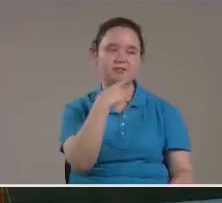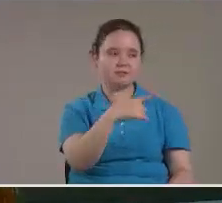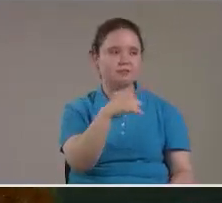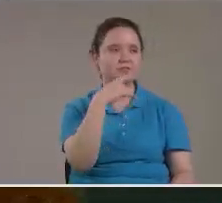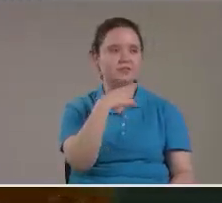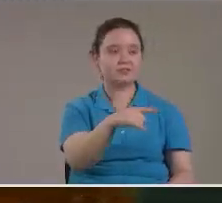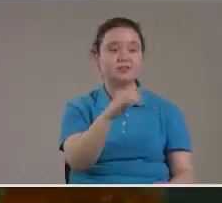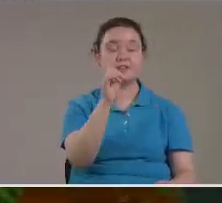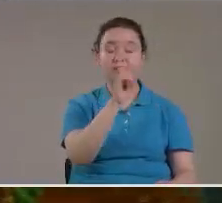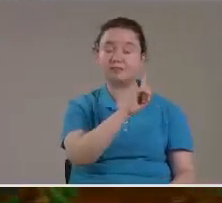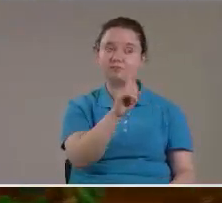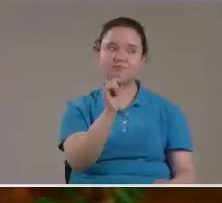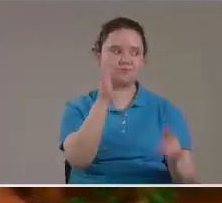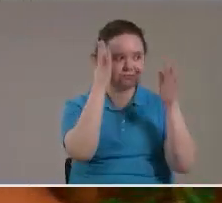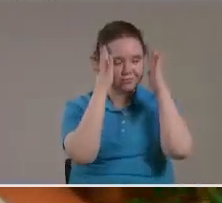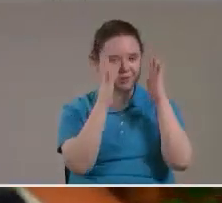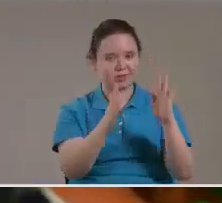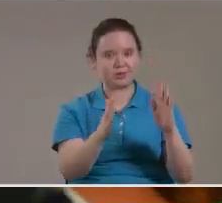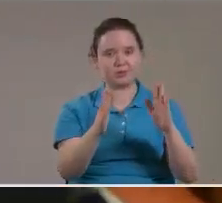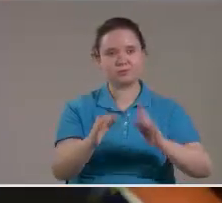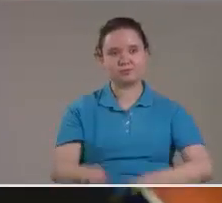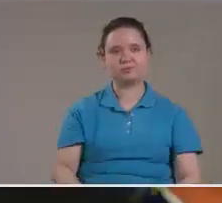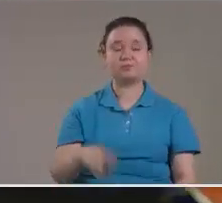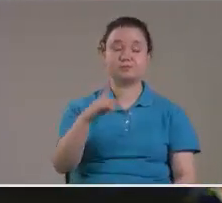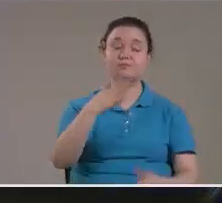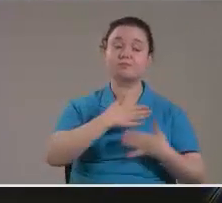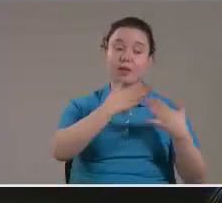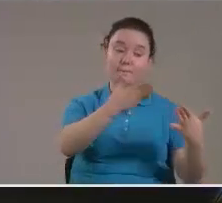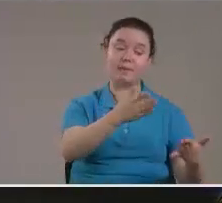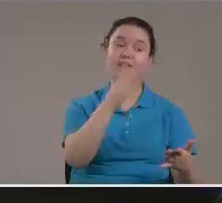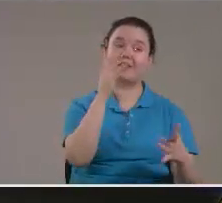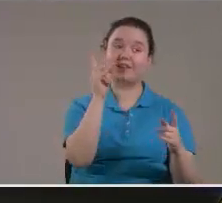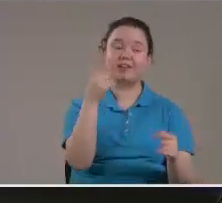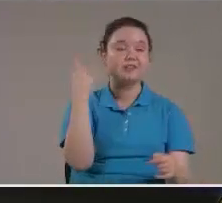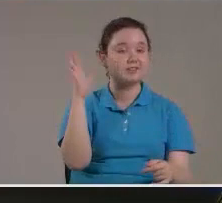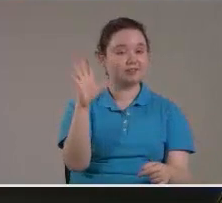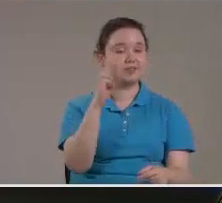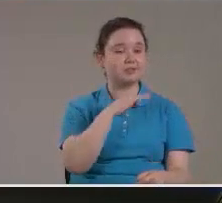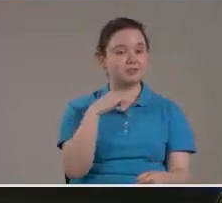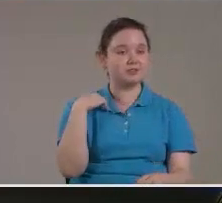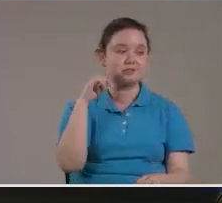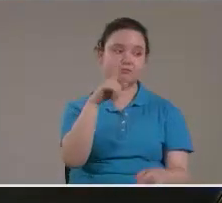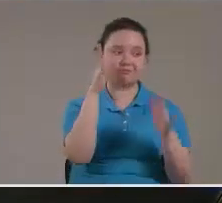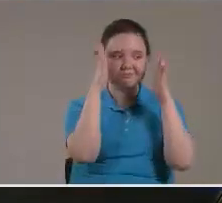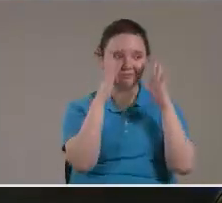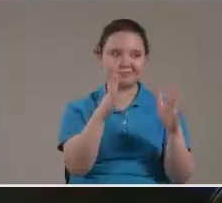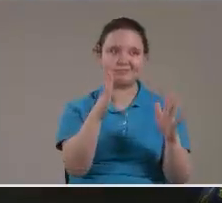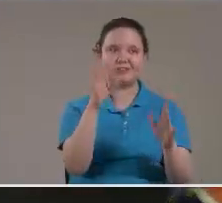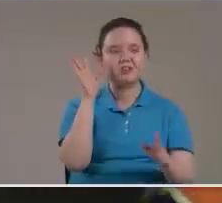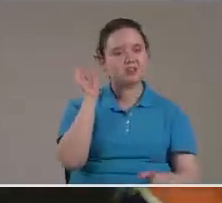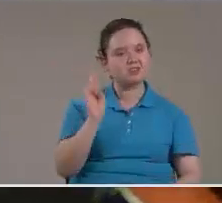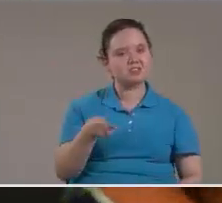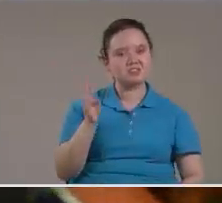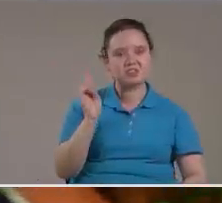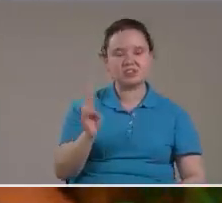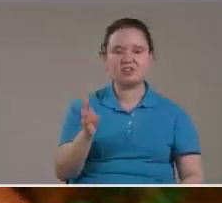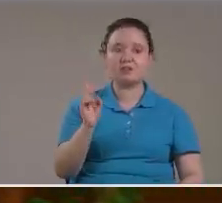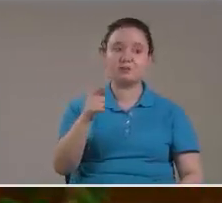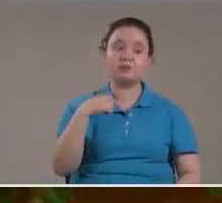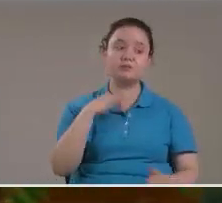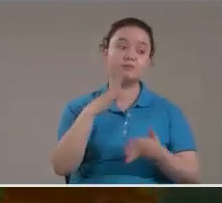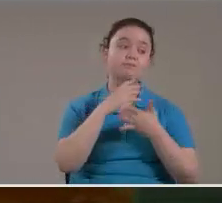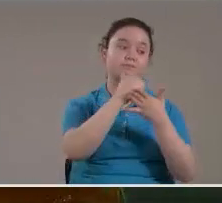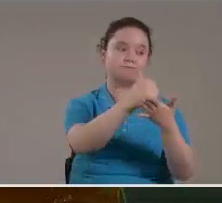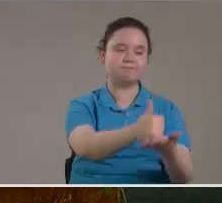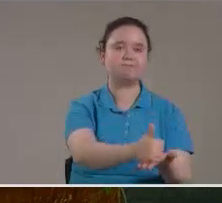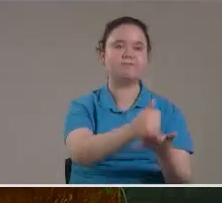mandé Apóstoles Profetas Evangelistas Pastores Y maestros Y no quisieron Todo el día Extendí mi mano A